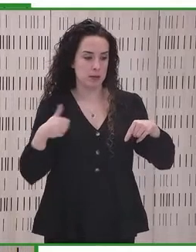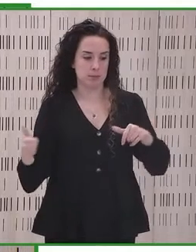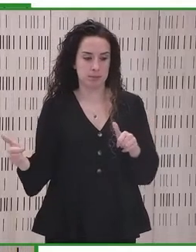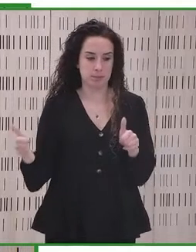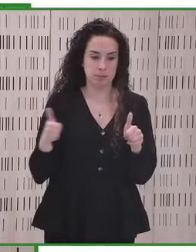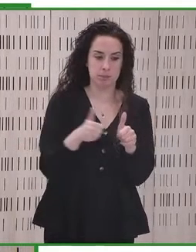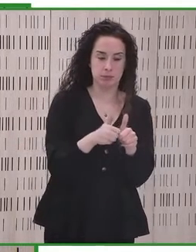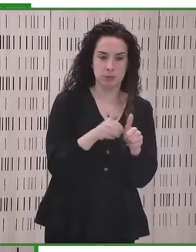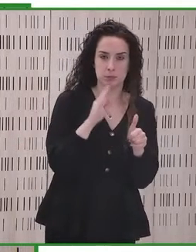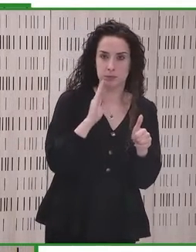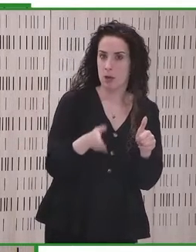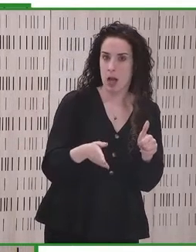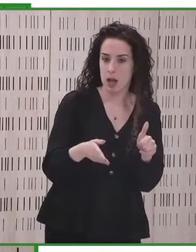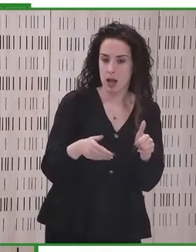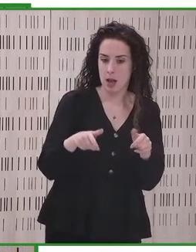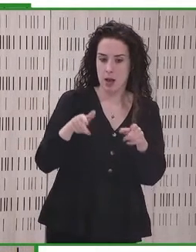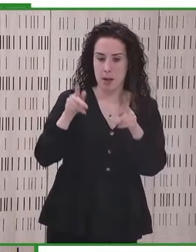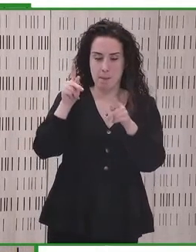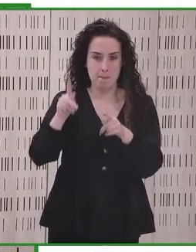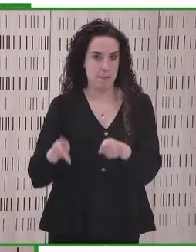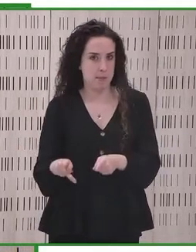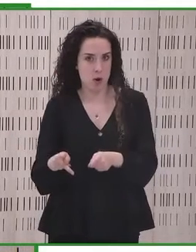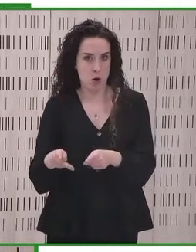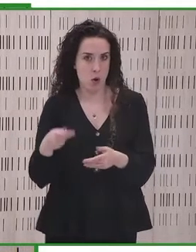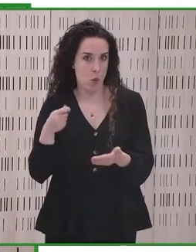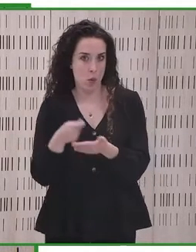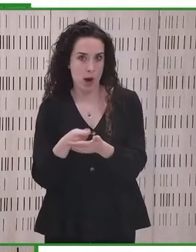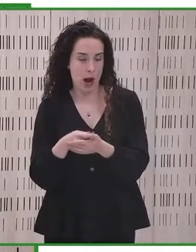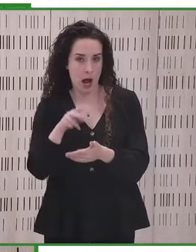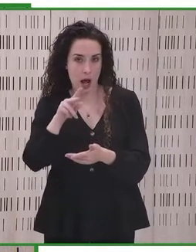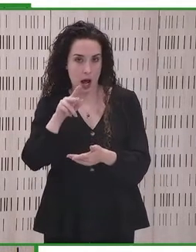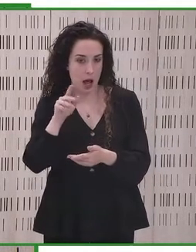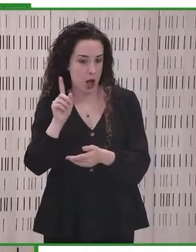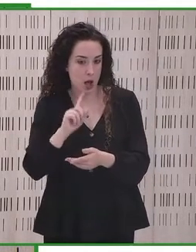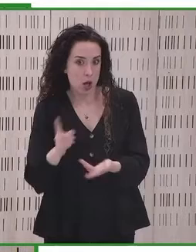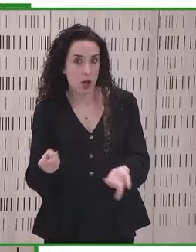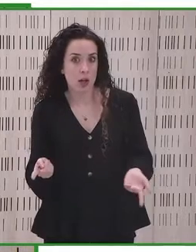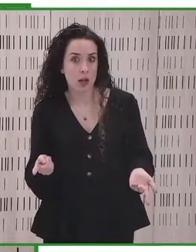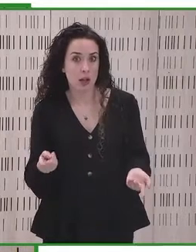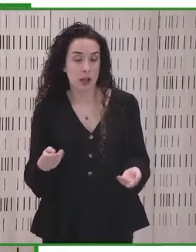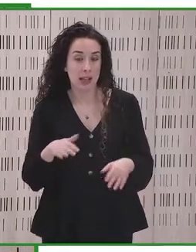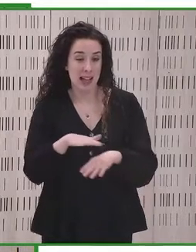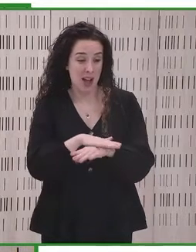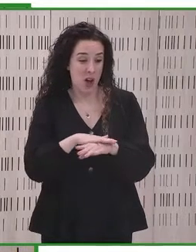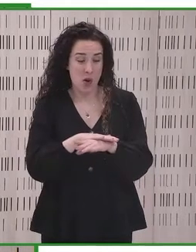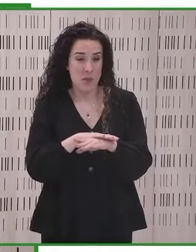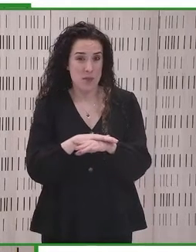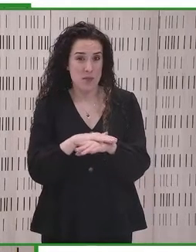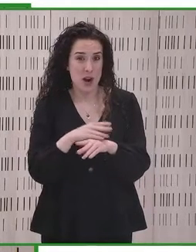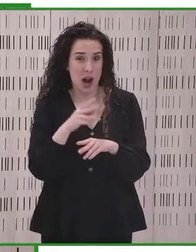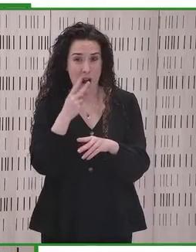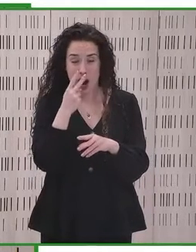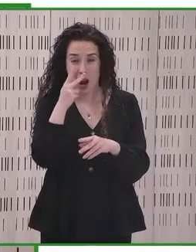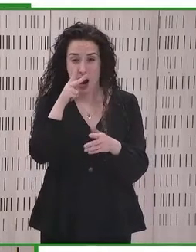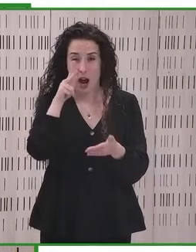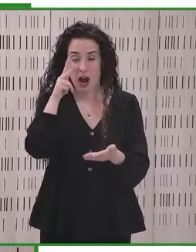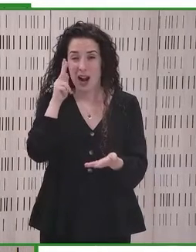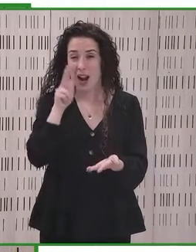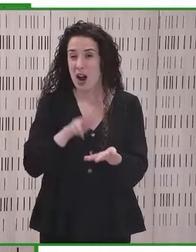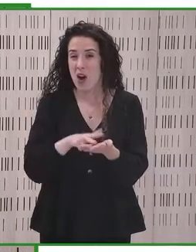que no va a pagar, eso no le cuesta nada al Estado. ¿Por qué no lo reconoce la tarjeta?